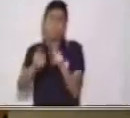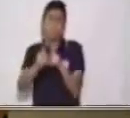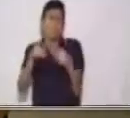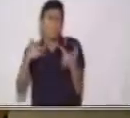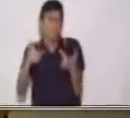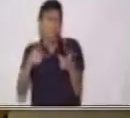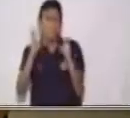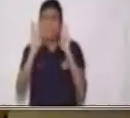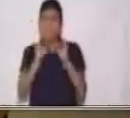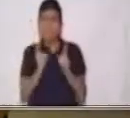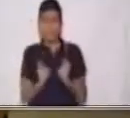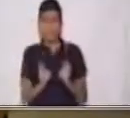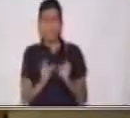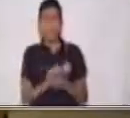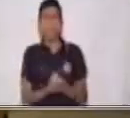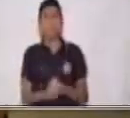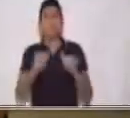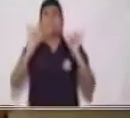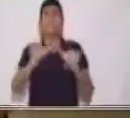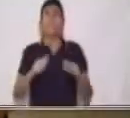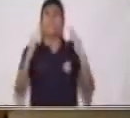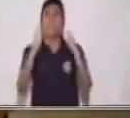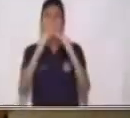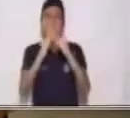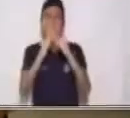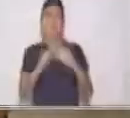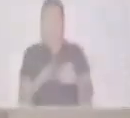te digo, quédate en casa.